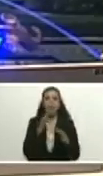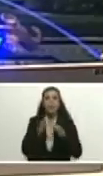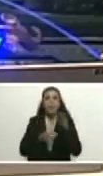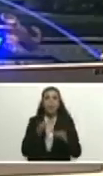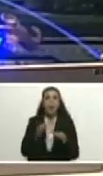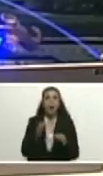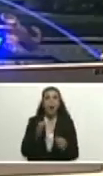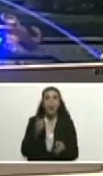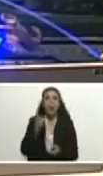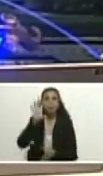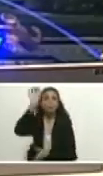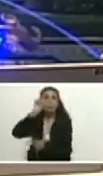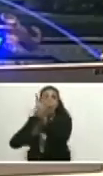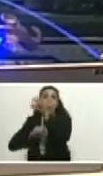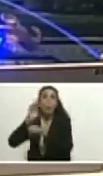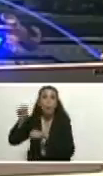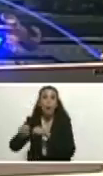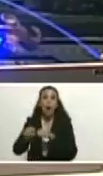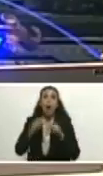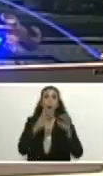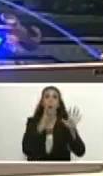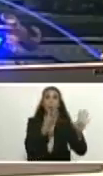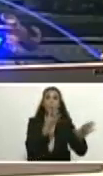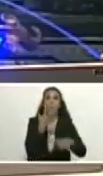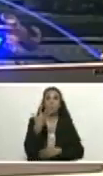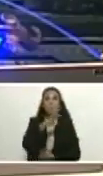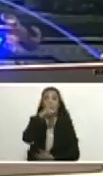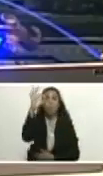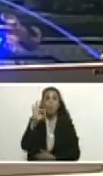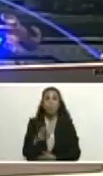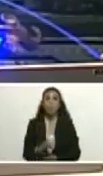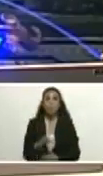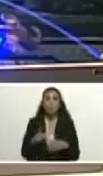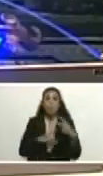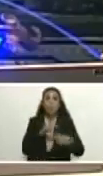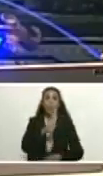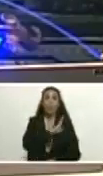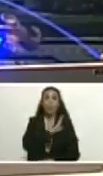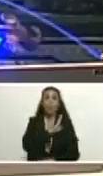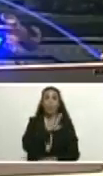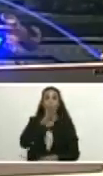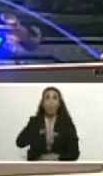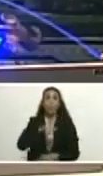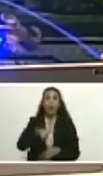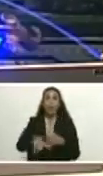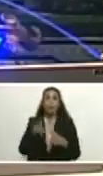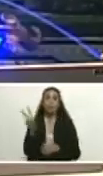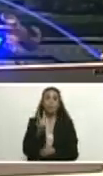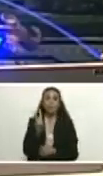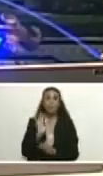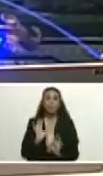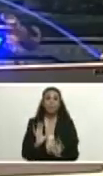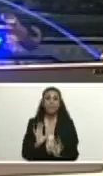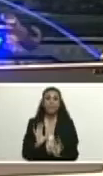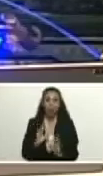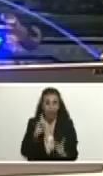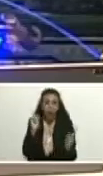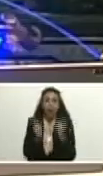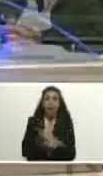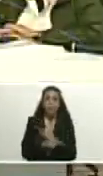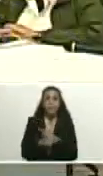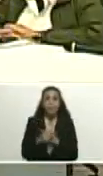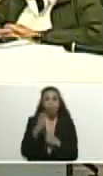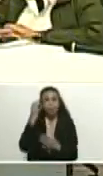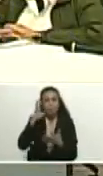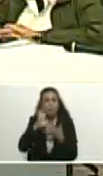importados a un 95% de productos de los clap producidos en Venezuela y